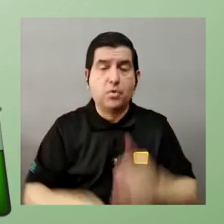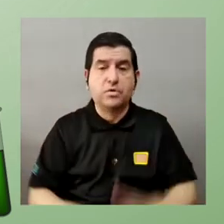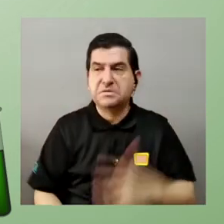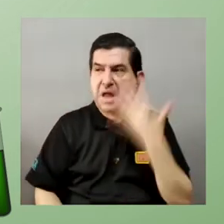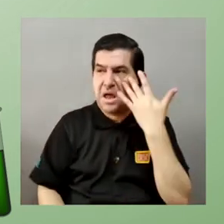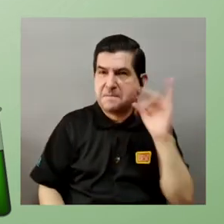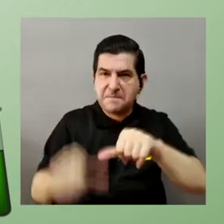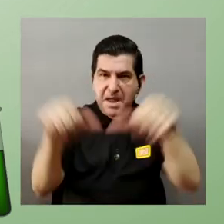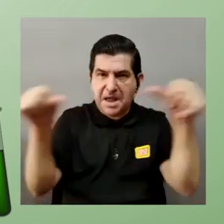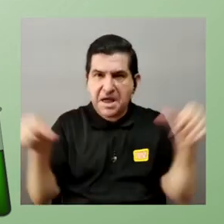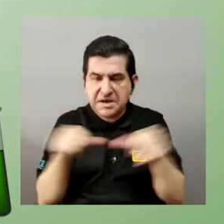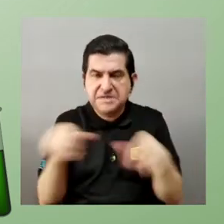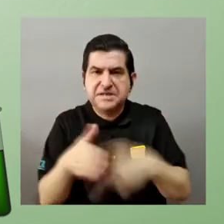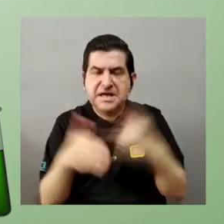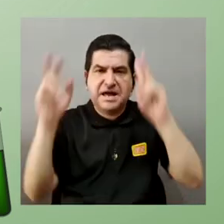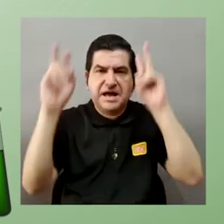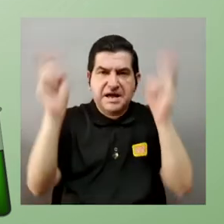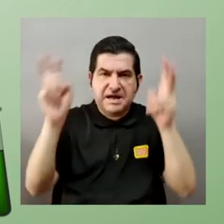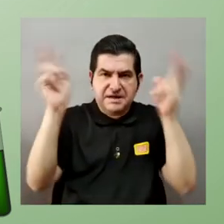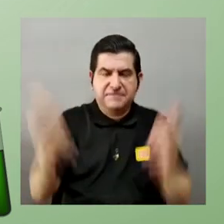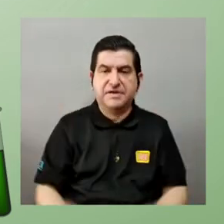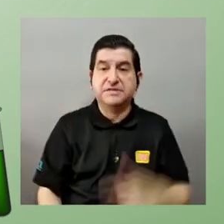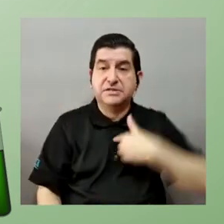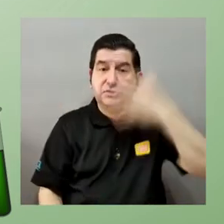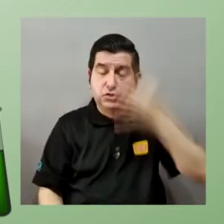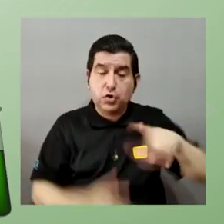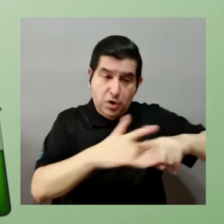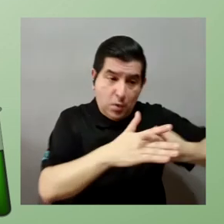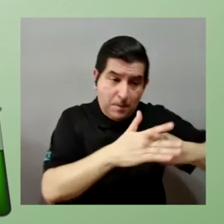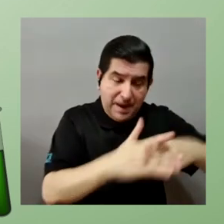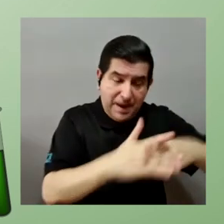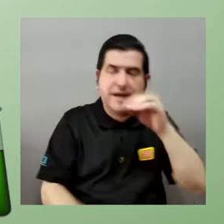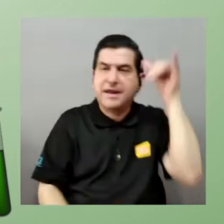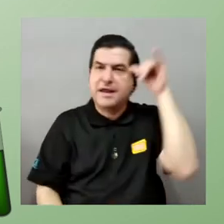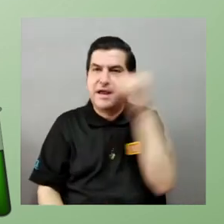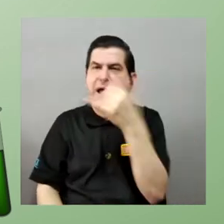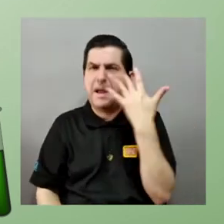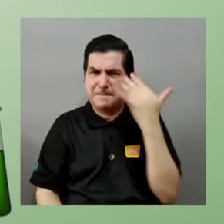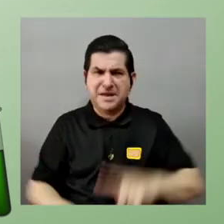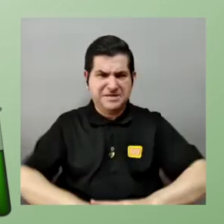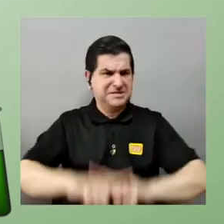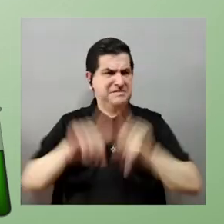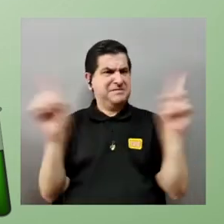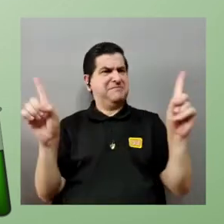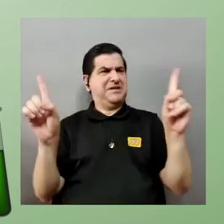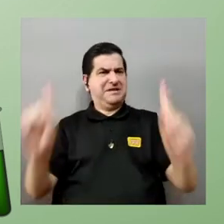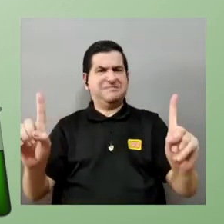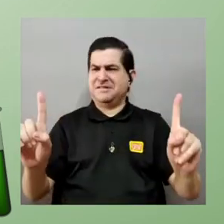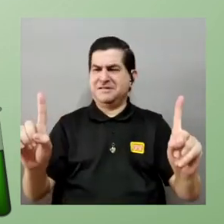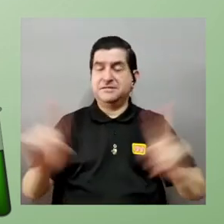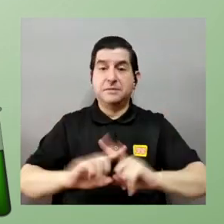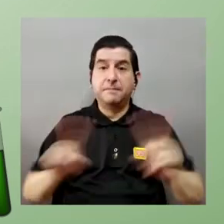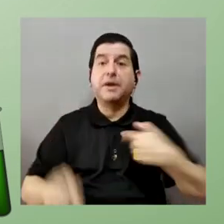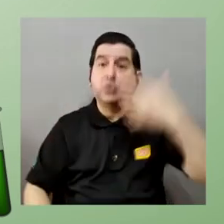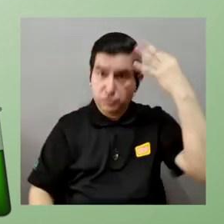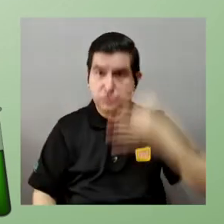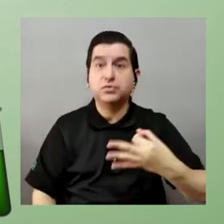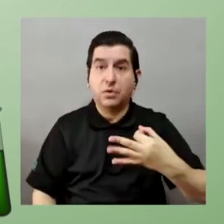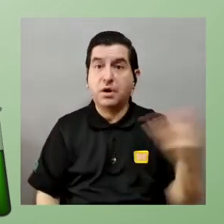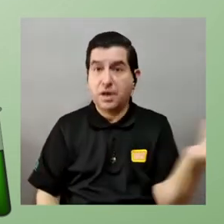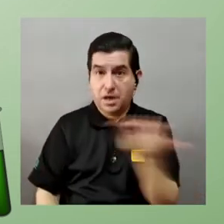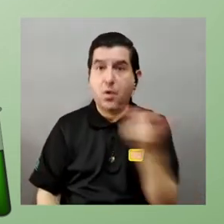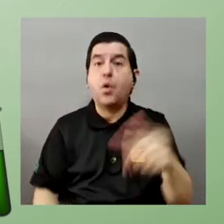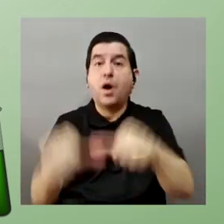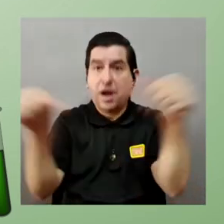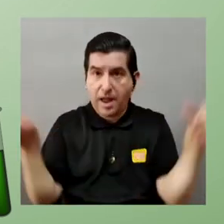de que de que parezcan áreas en algunos temas específicos como me parece la mecánica y los infinitos de entrada parecen cosas completamente divergentes pero